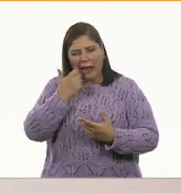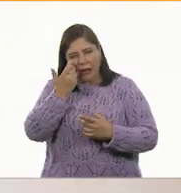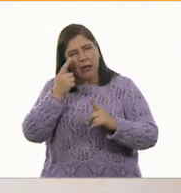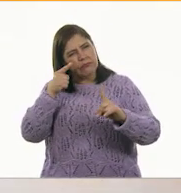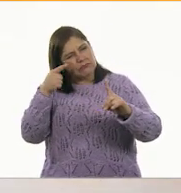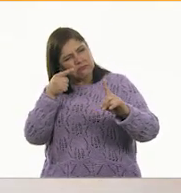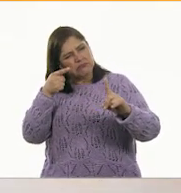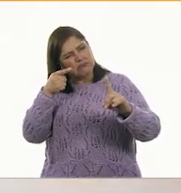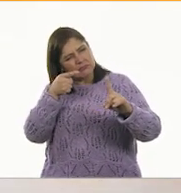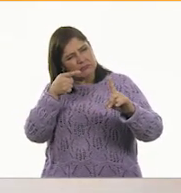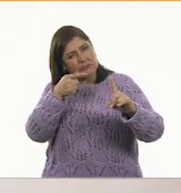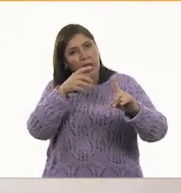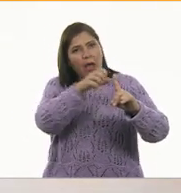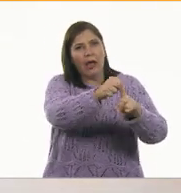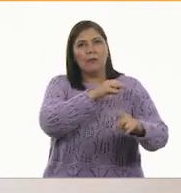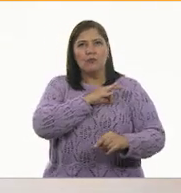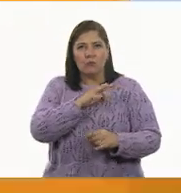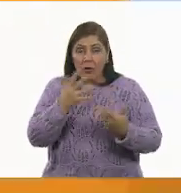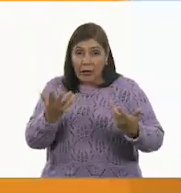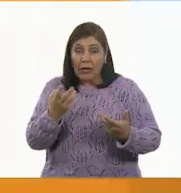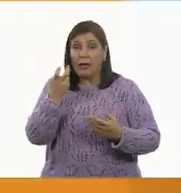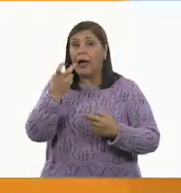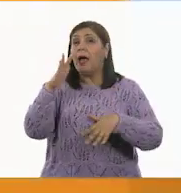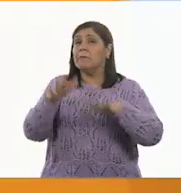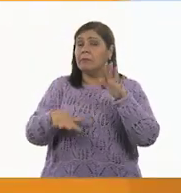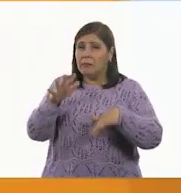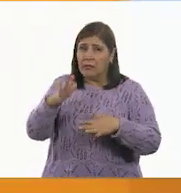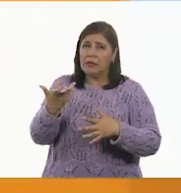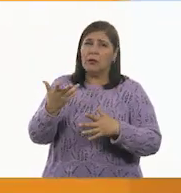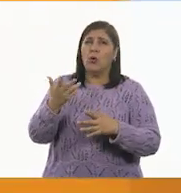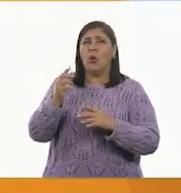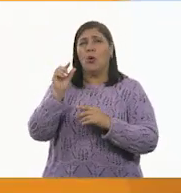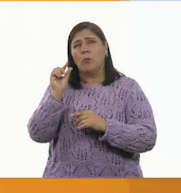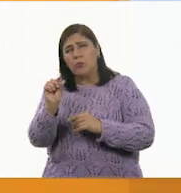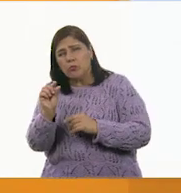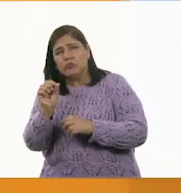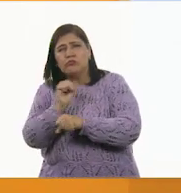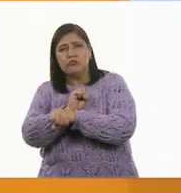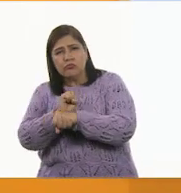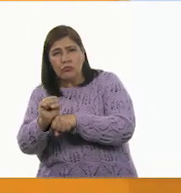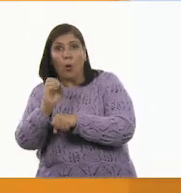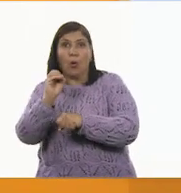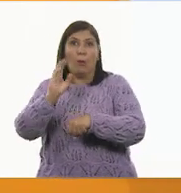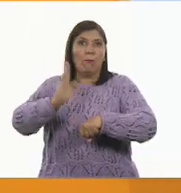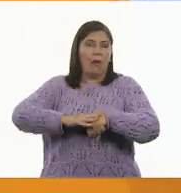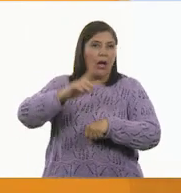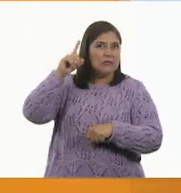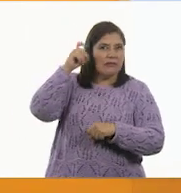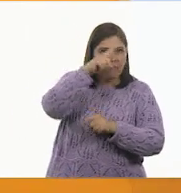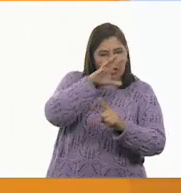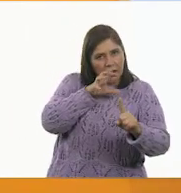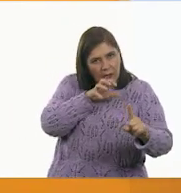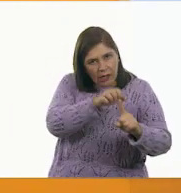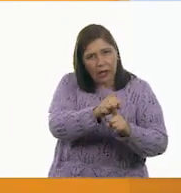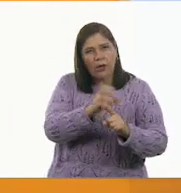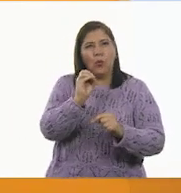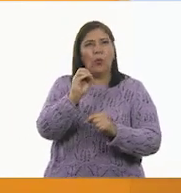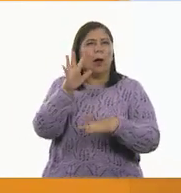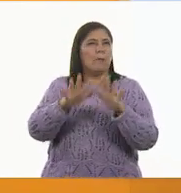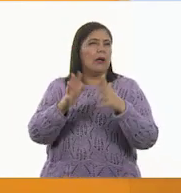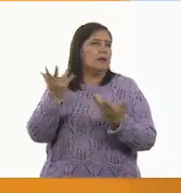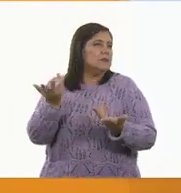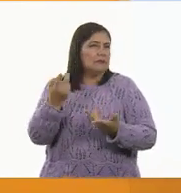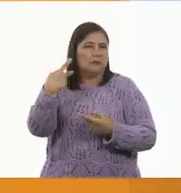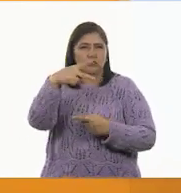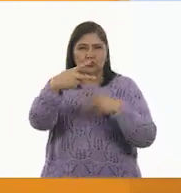esta meta. Cada día podemos enfrentar retos grandes, pequeños, incluso unos se pueden ir poniendo más difíciles. Pero,